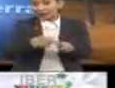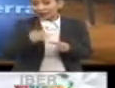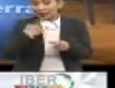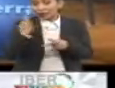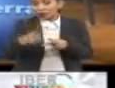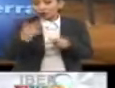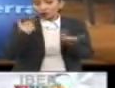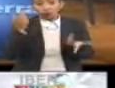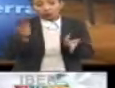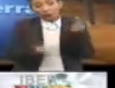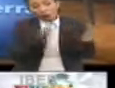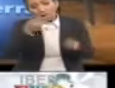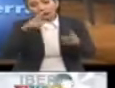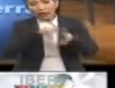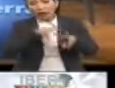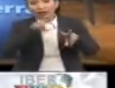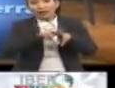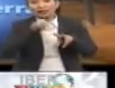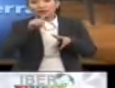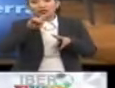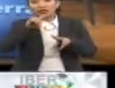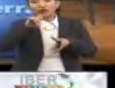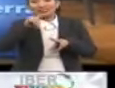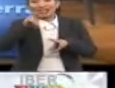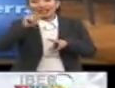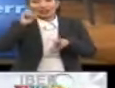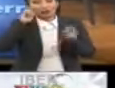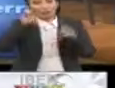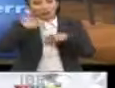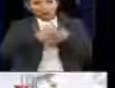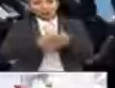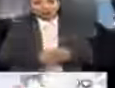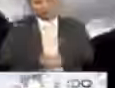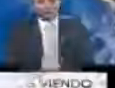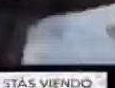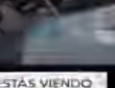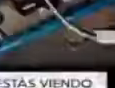mandando tus preguntas usando el hashtag Espacio a Tierra. Nos vemos la próxima.